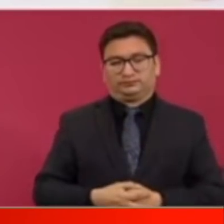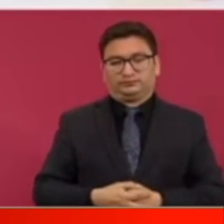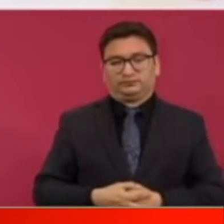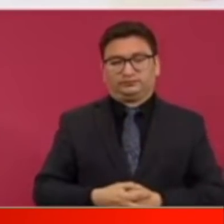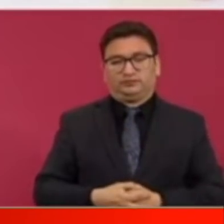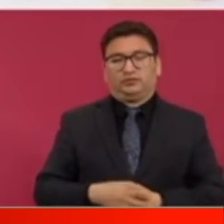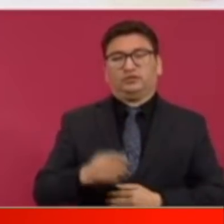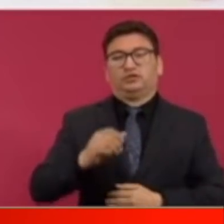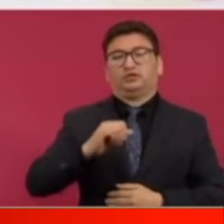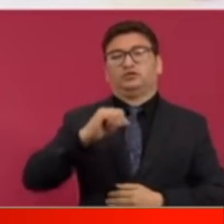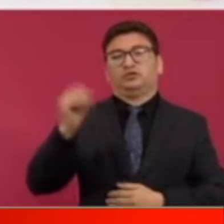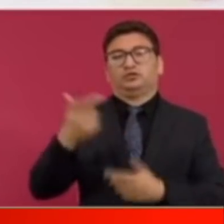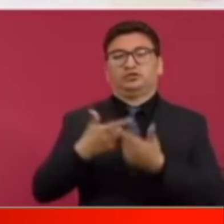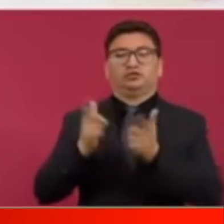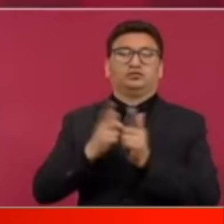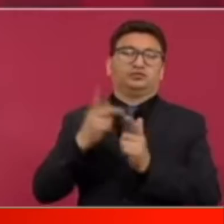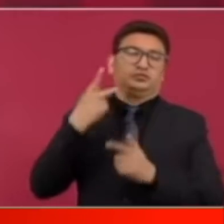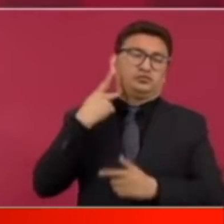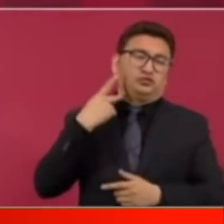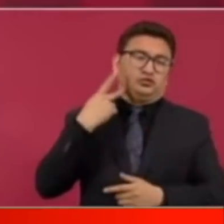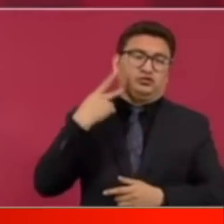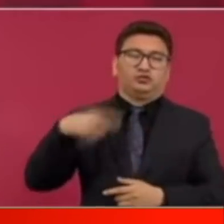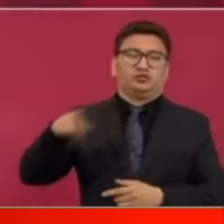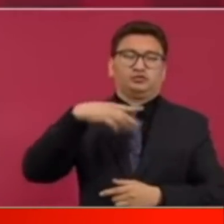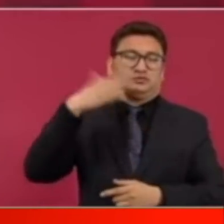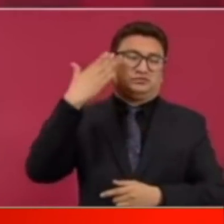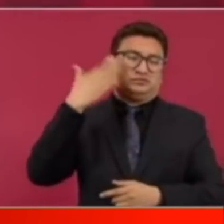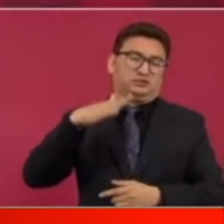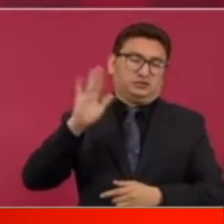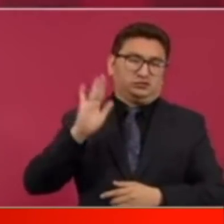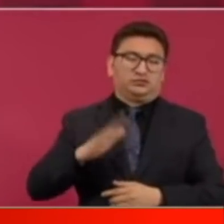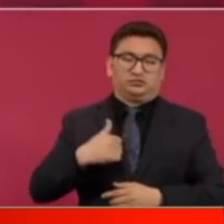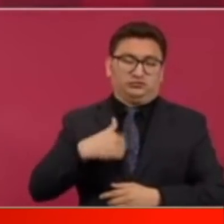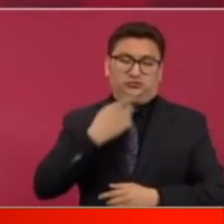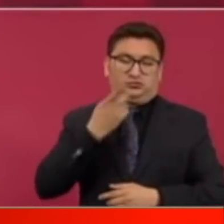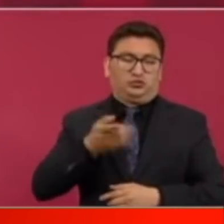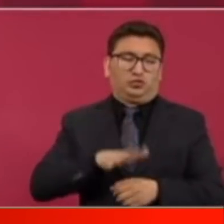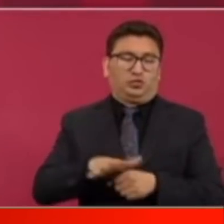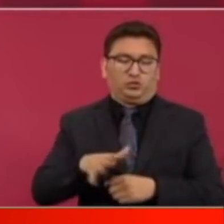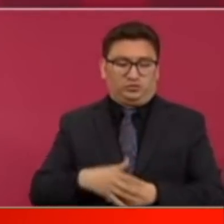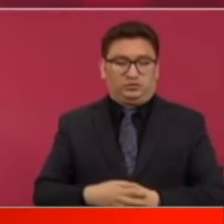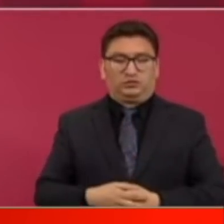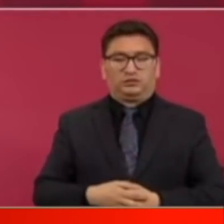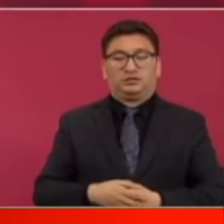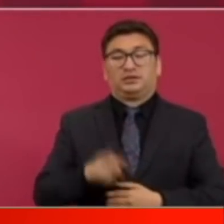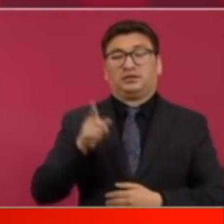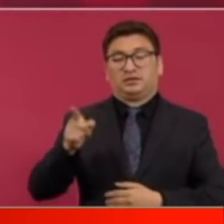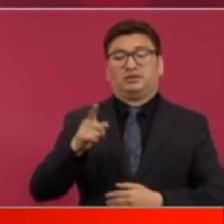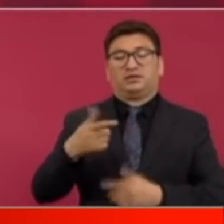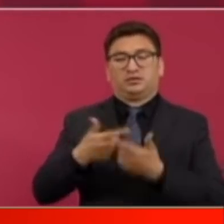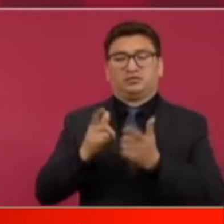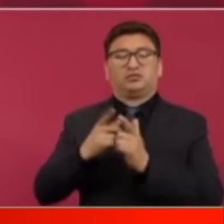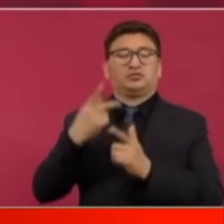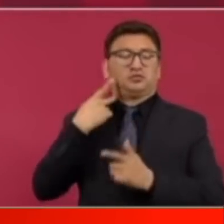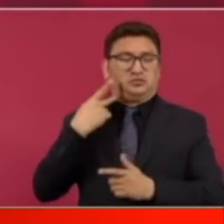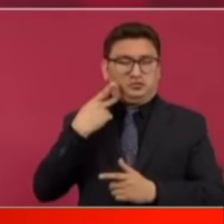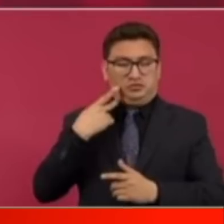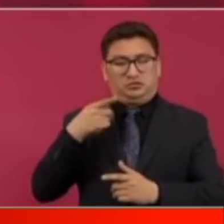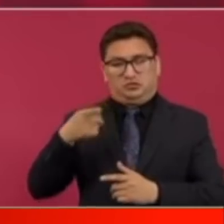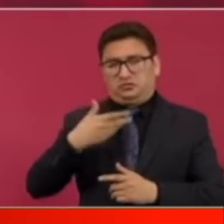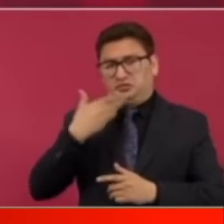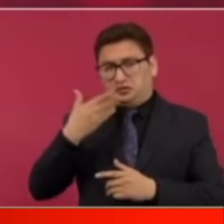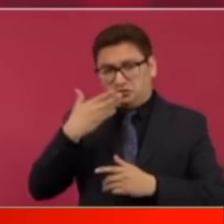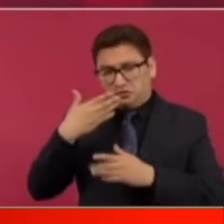marchas por conmemoración del Día Internacional de la Mujer y es que afortunadamente fracasó el plan de las